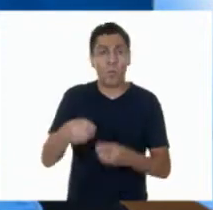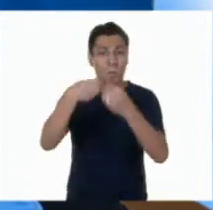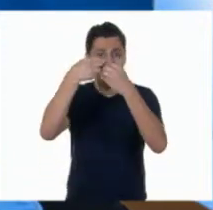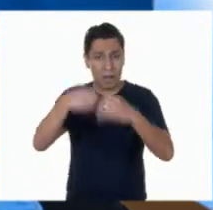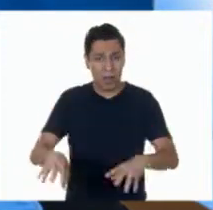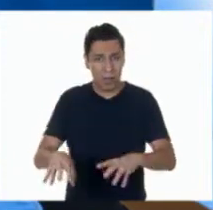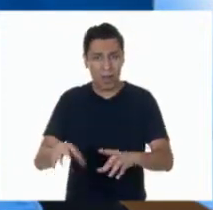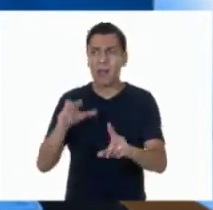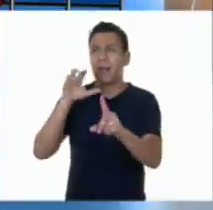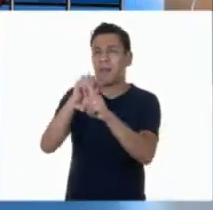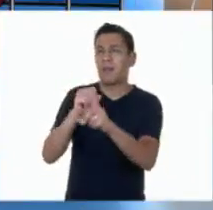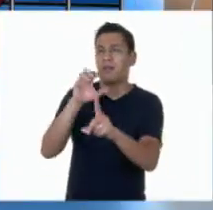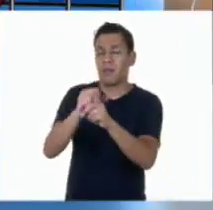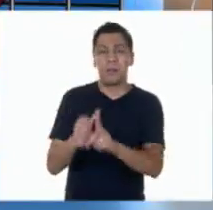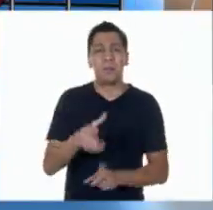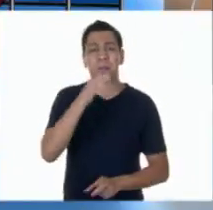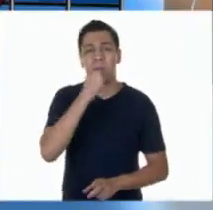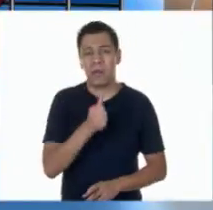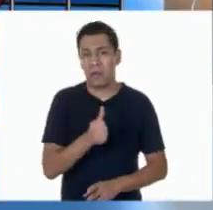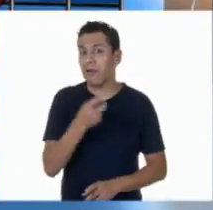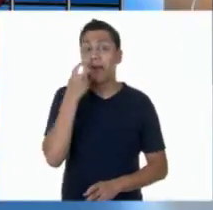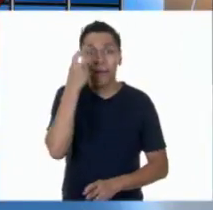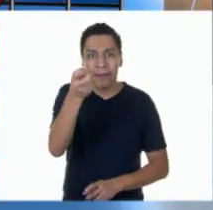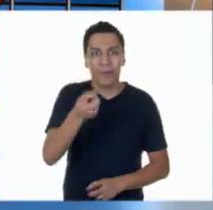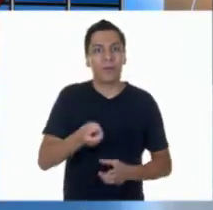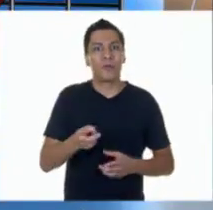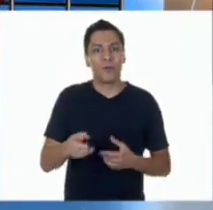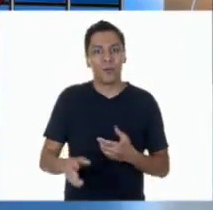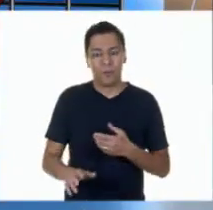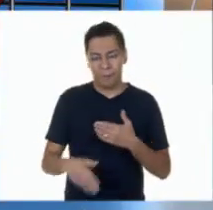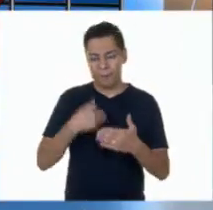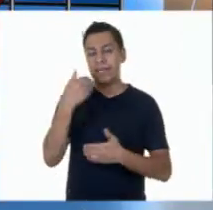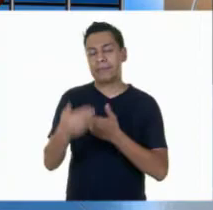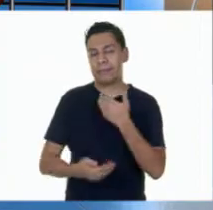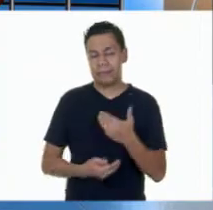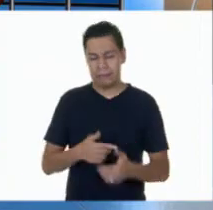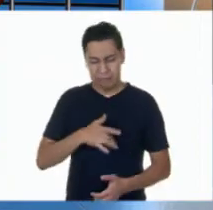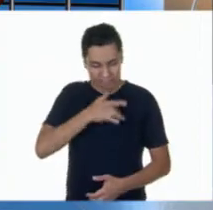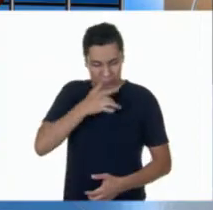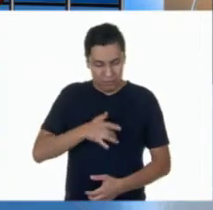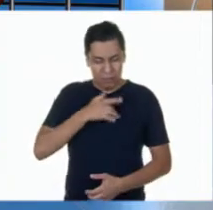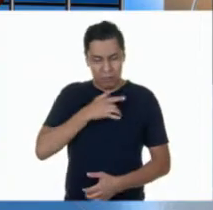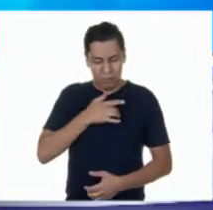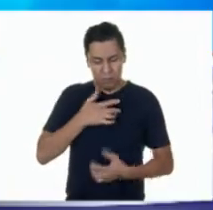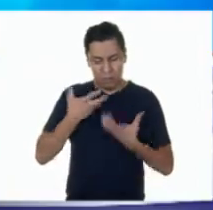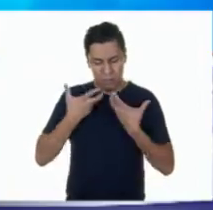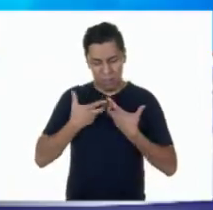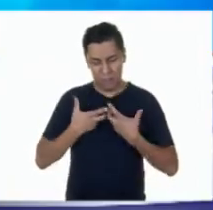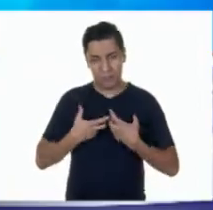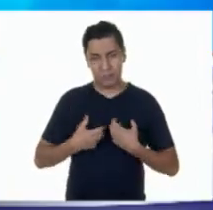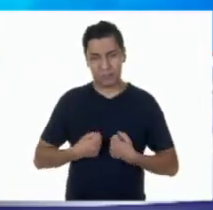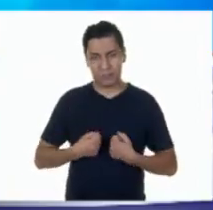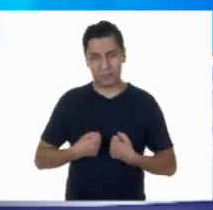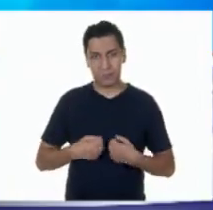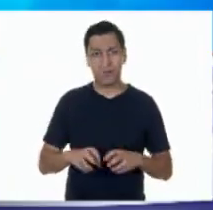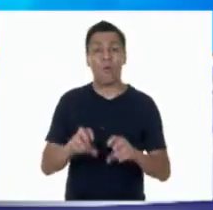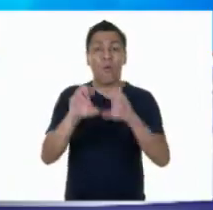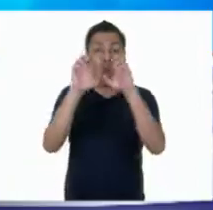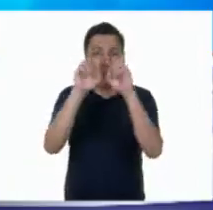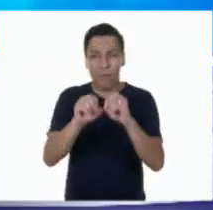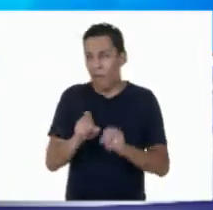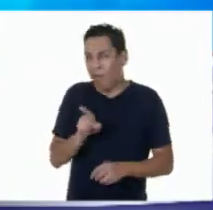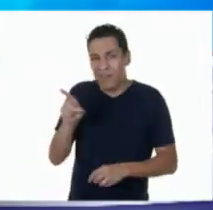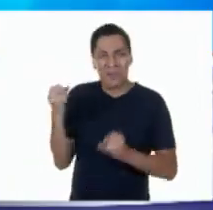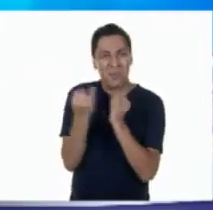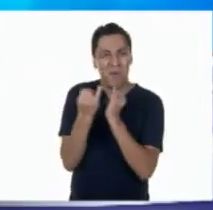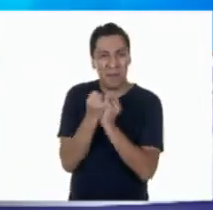el no lograr una meta. Claro. Otro ejemplo con Pilar, que perdió un